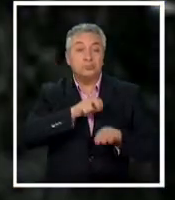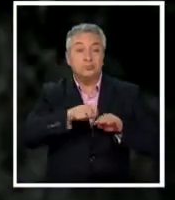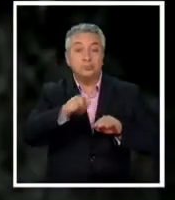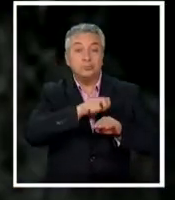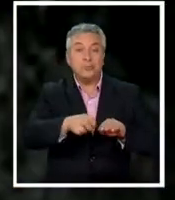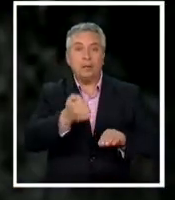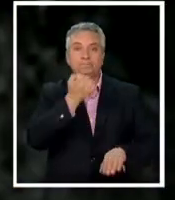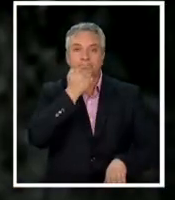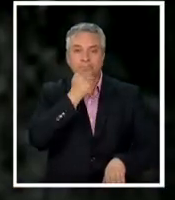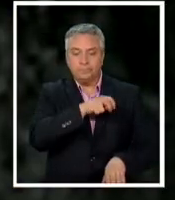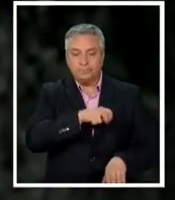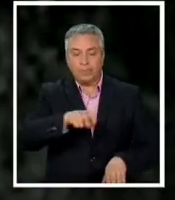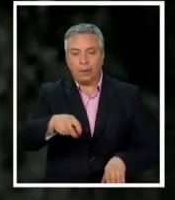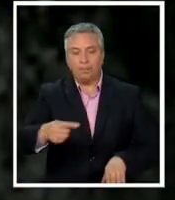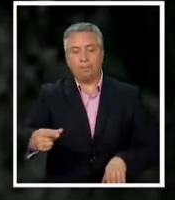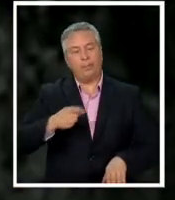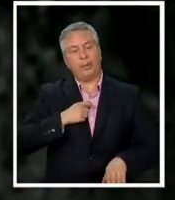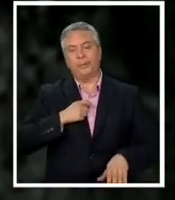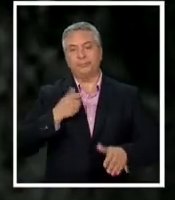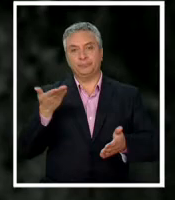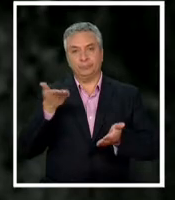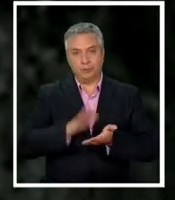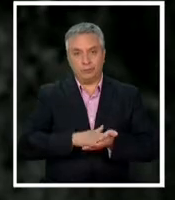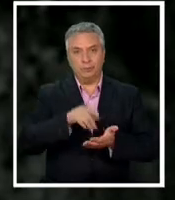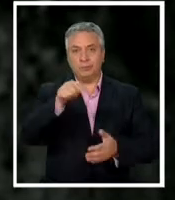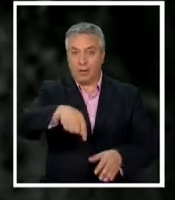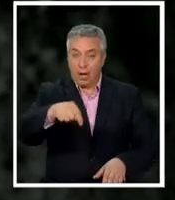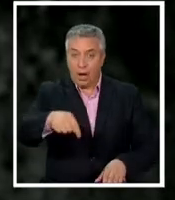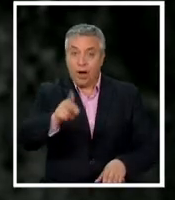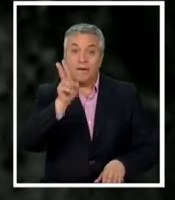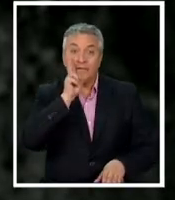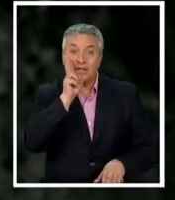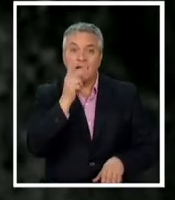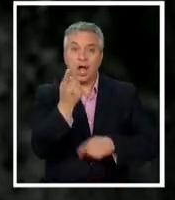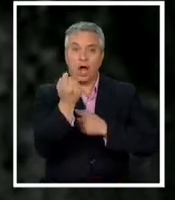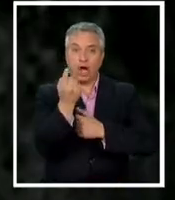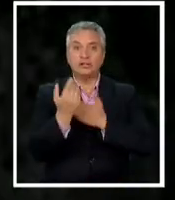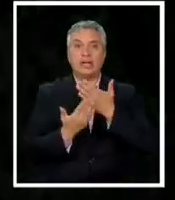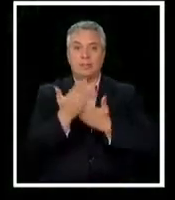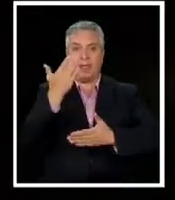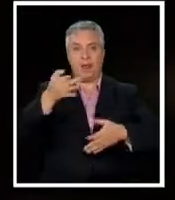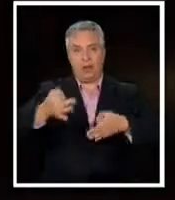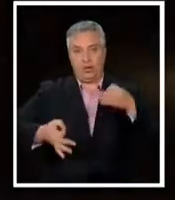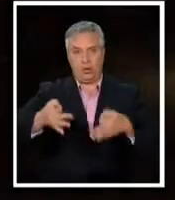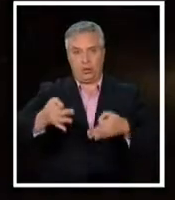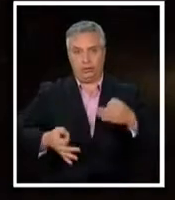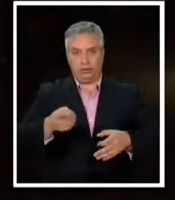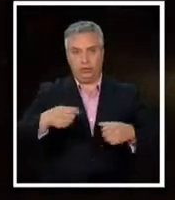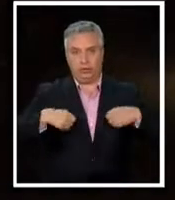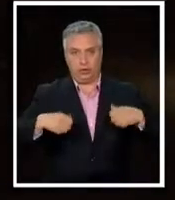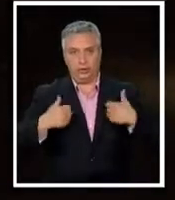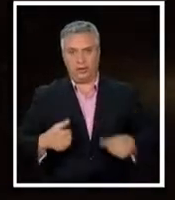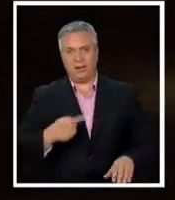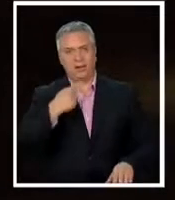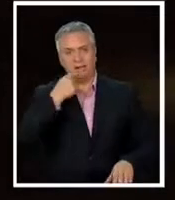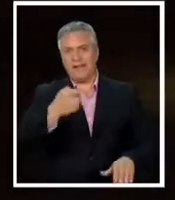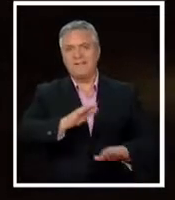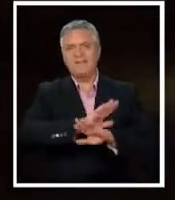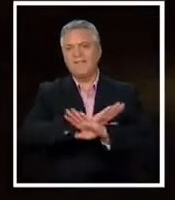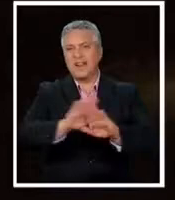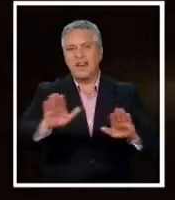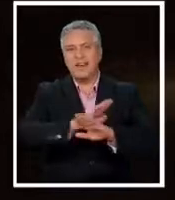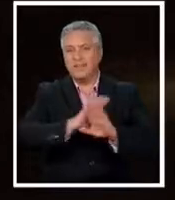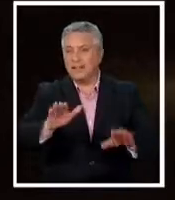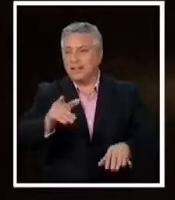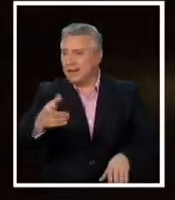del crimen serán formalizados este viernes a las 11 de la mañana. Basta ya de gente inocente que